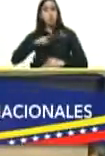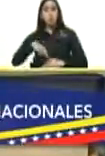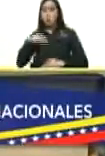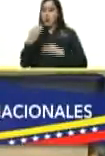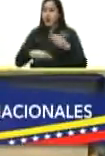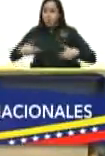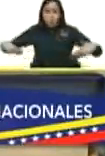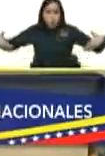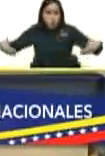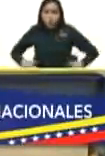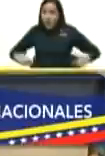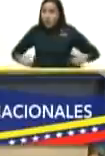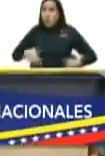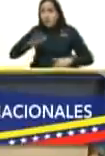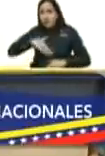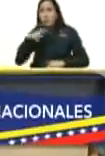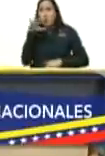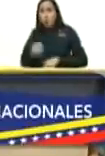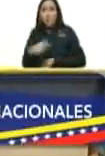tripas corazón